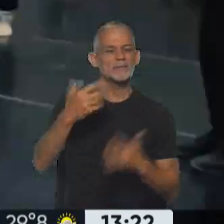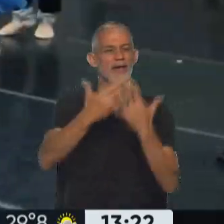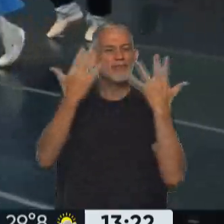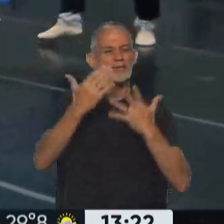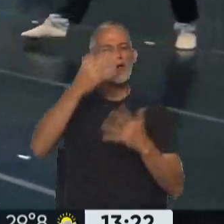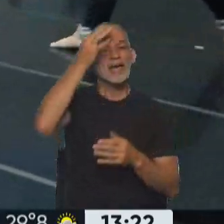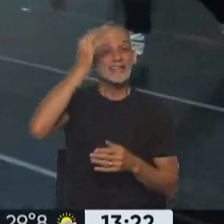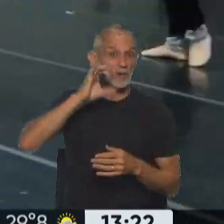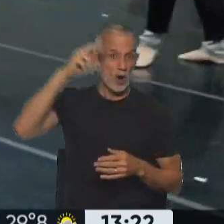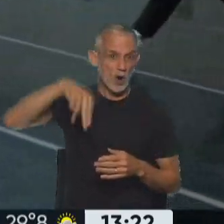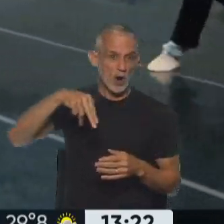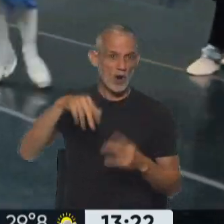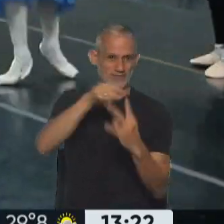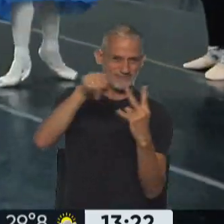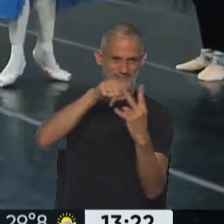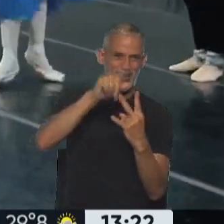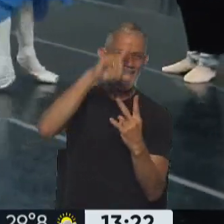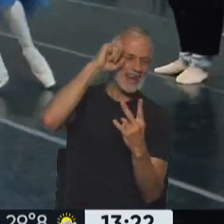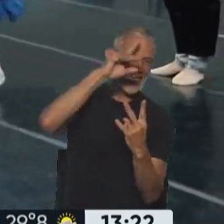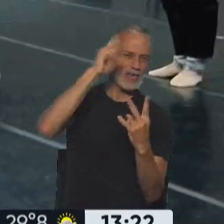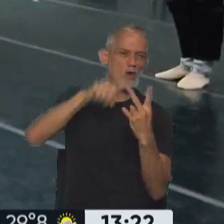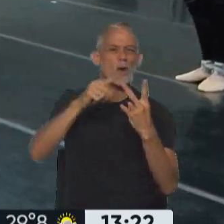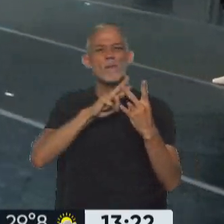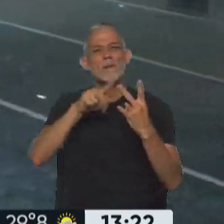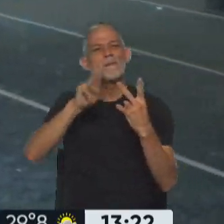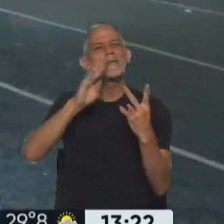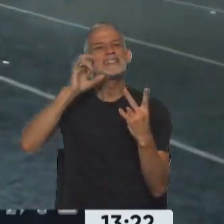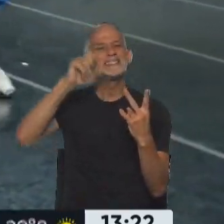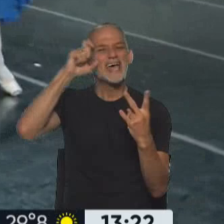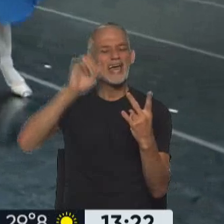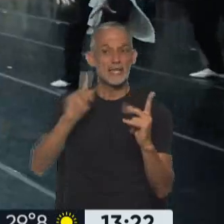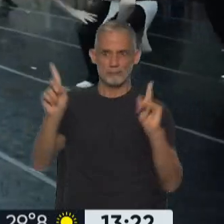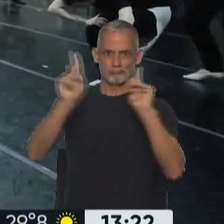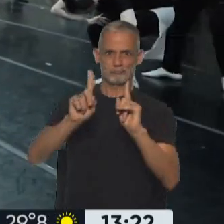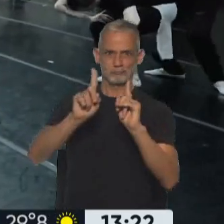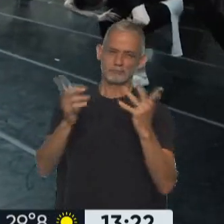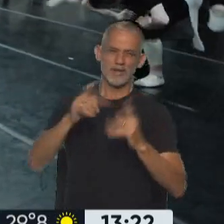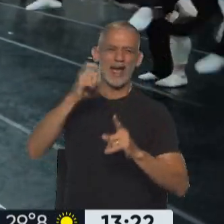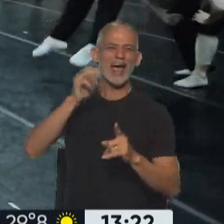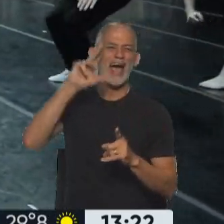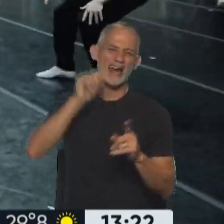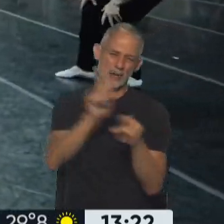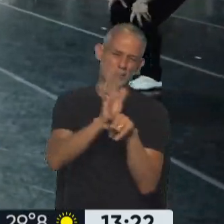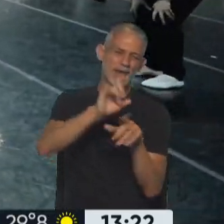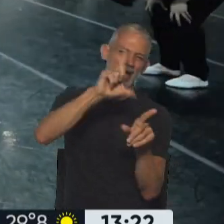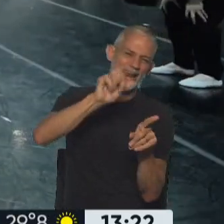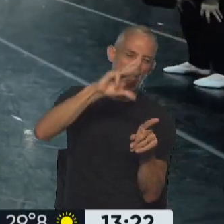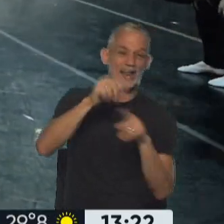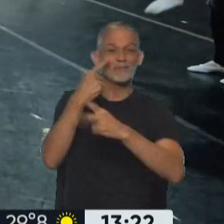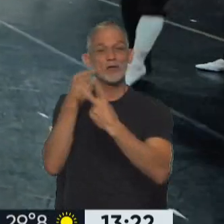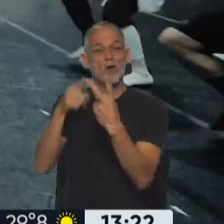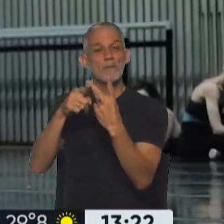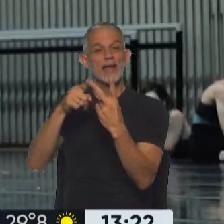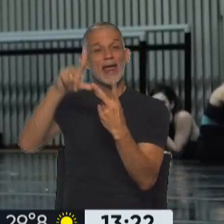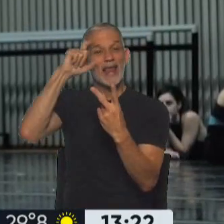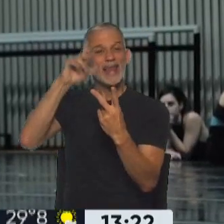Carla Vinceli y Juan Pablo Ledo son quienes estarán a cargo de los roles principales, Carla como Clara y el primer bailarín, Juan